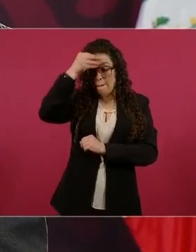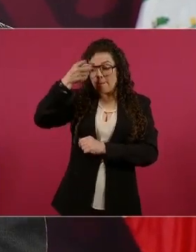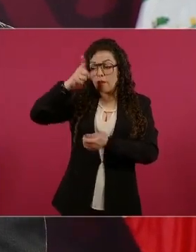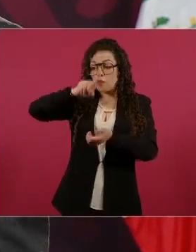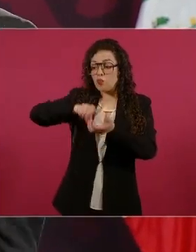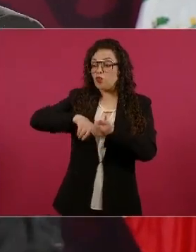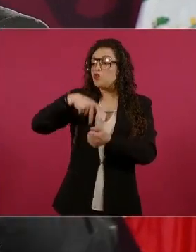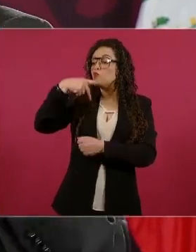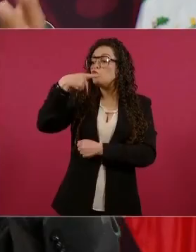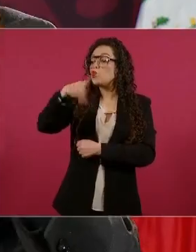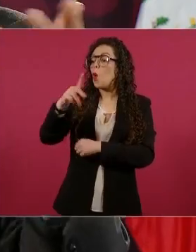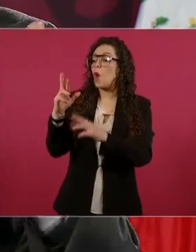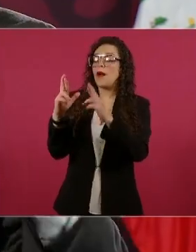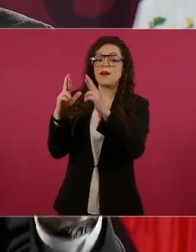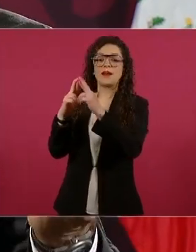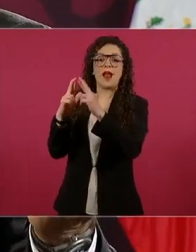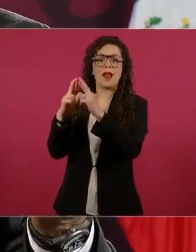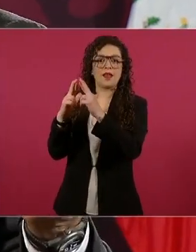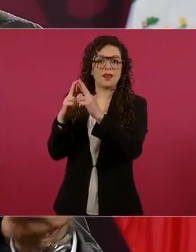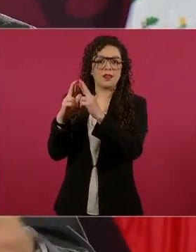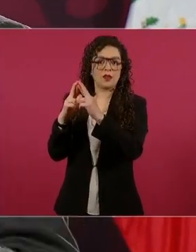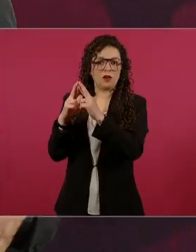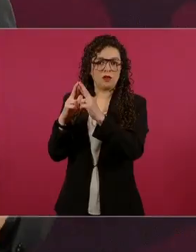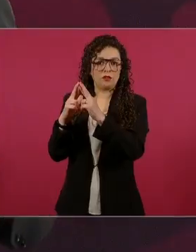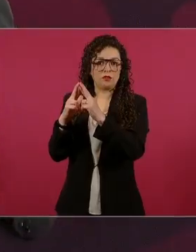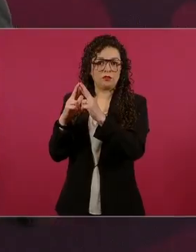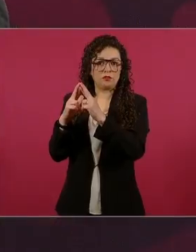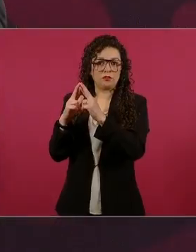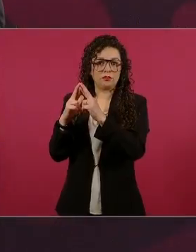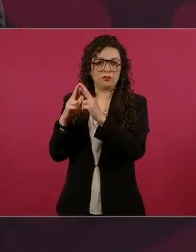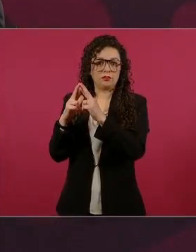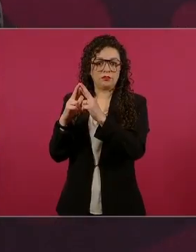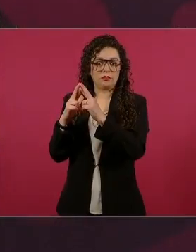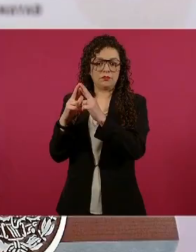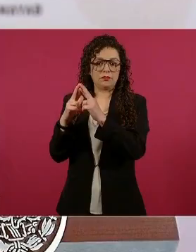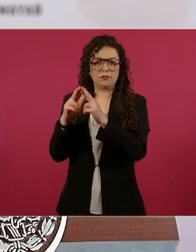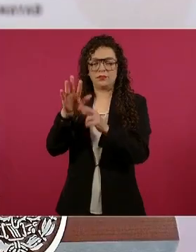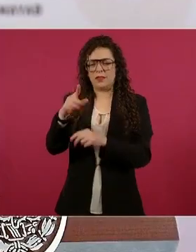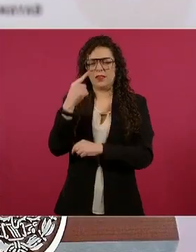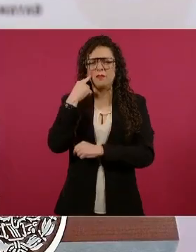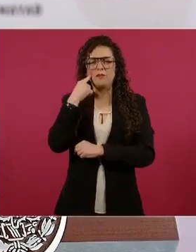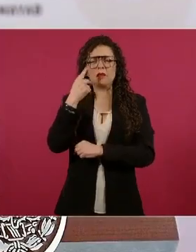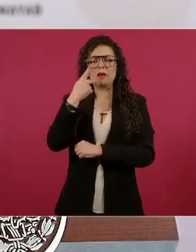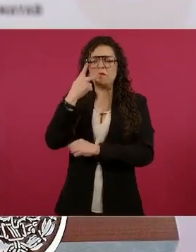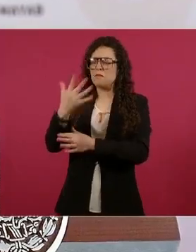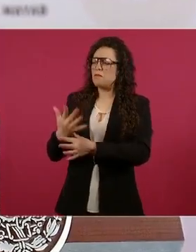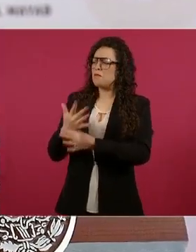Un poco lo que decía Gandhi sobre el cristianismo, ver,